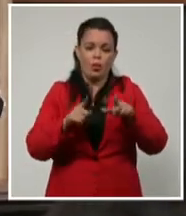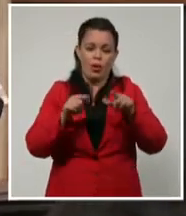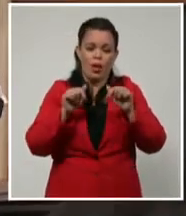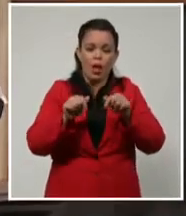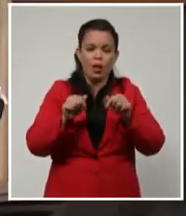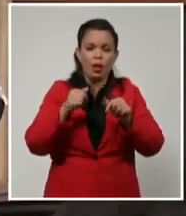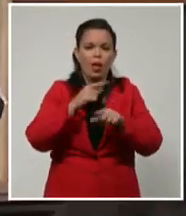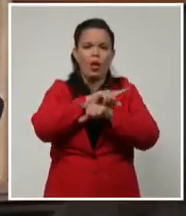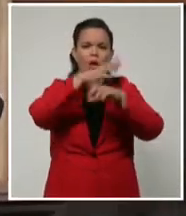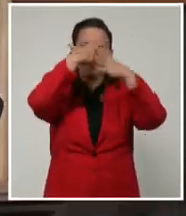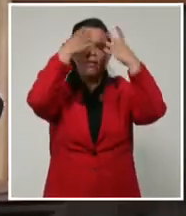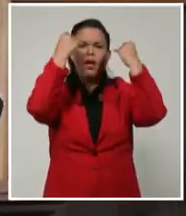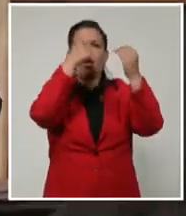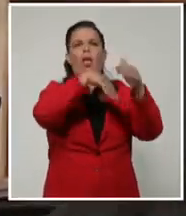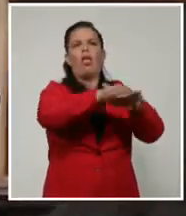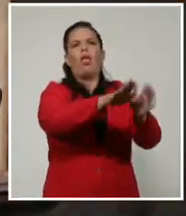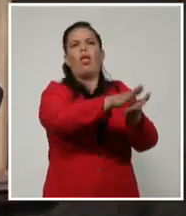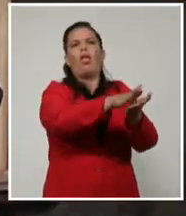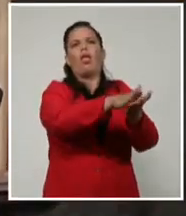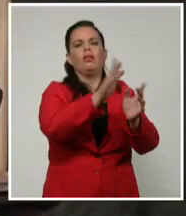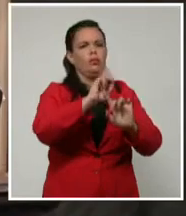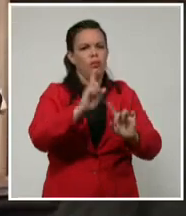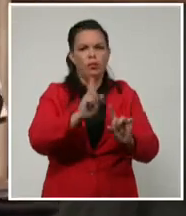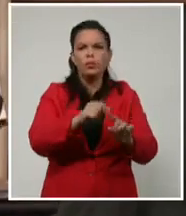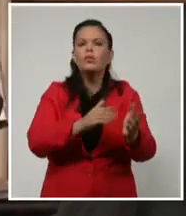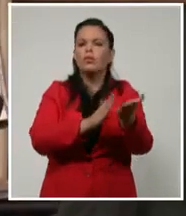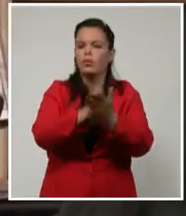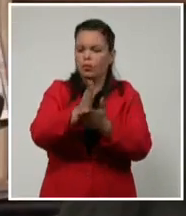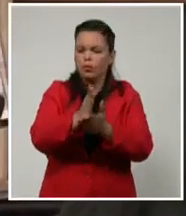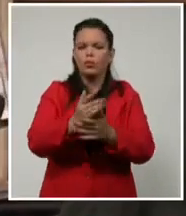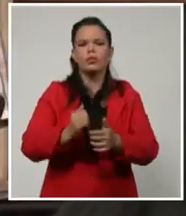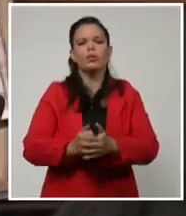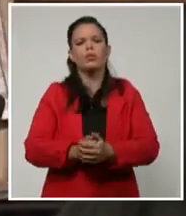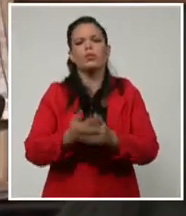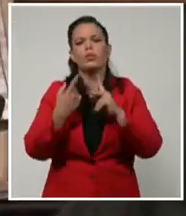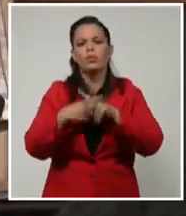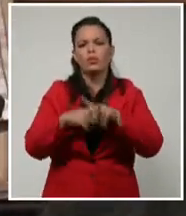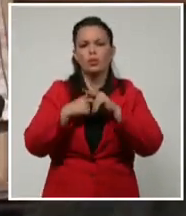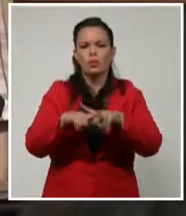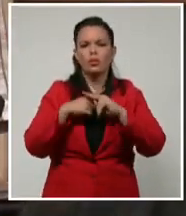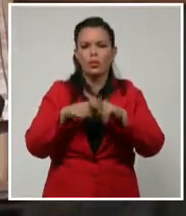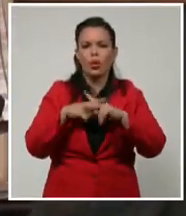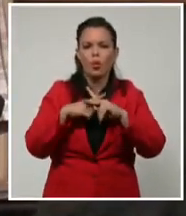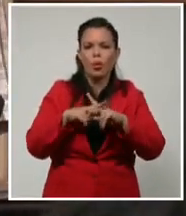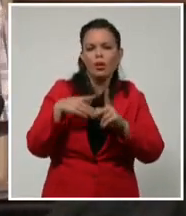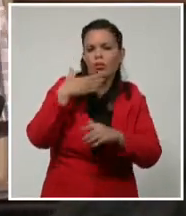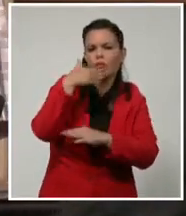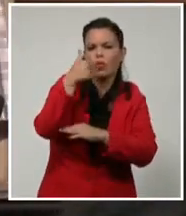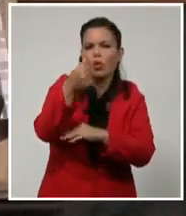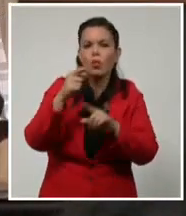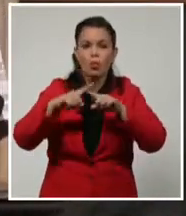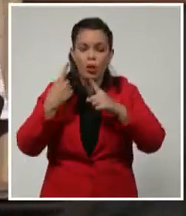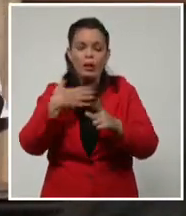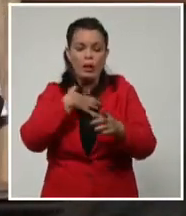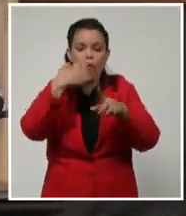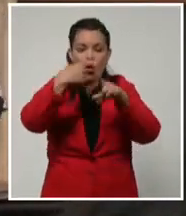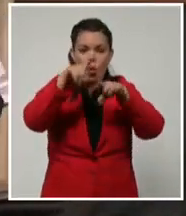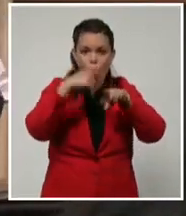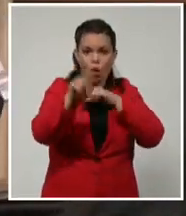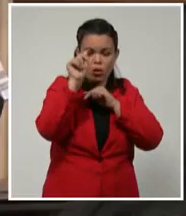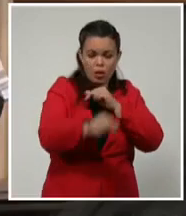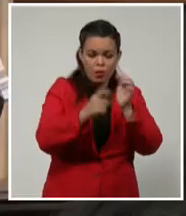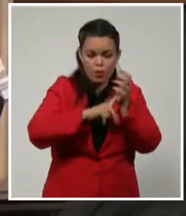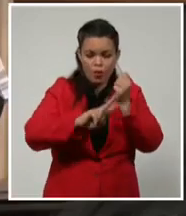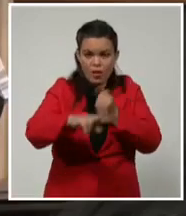el tiempo prevaleciendo y sumándonos en la cuenta. Y hay condiciones, porque están los recursos de la mayoría de los territorios, y las otras cosas